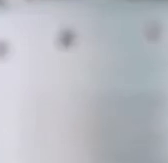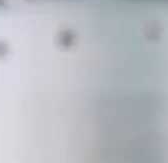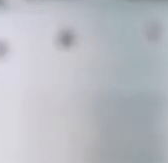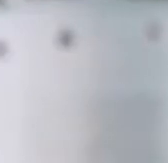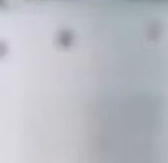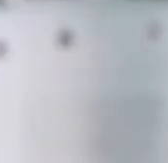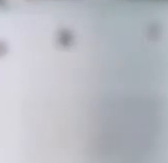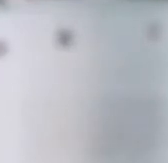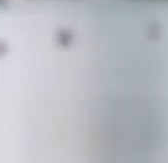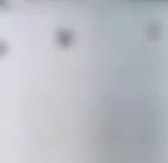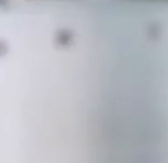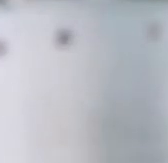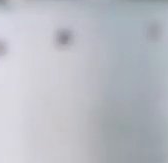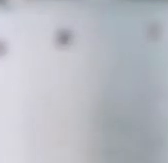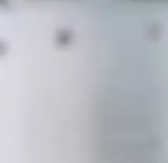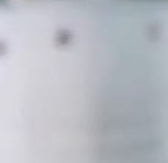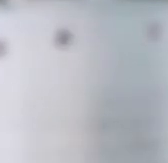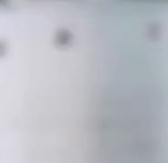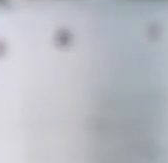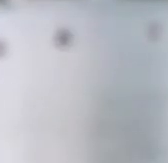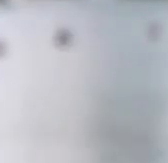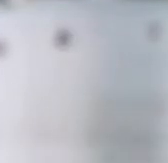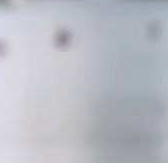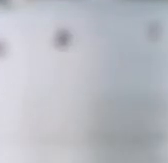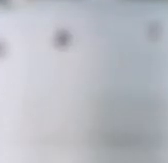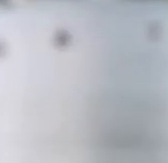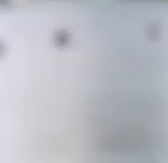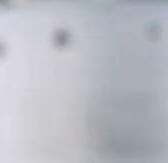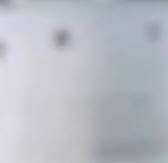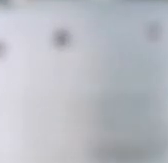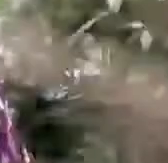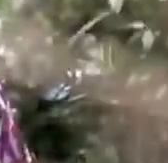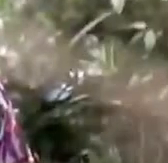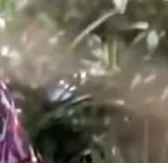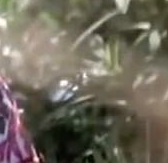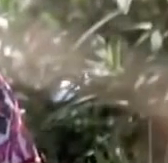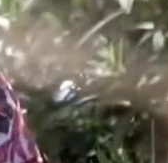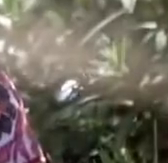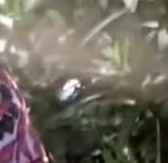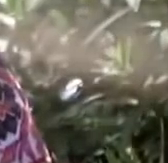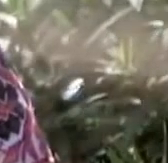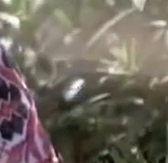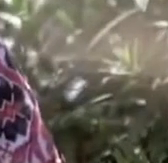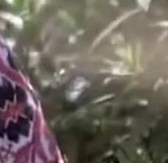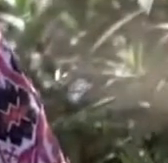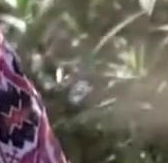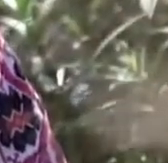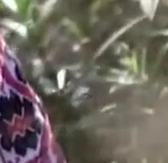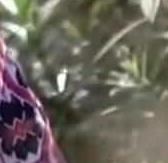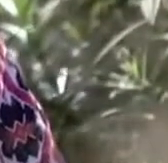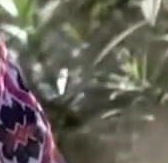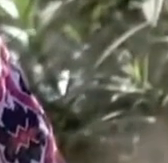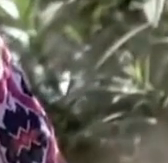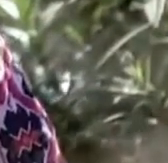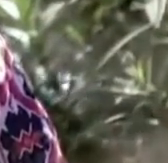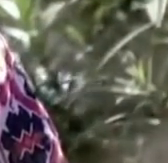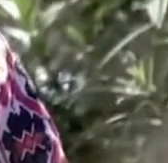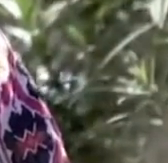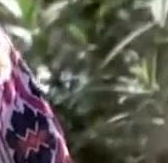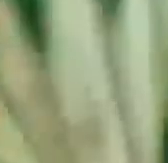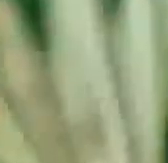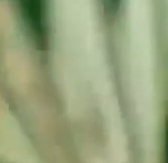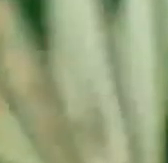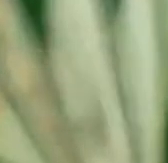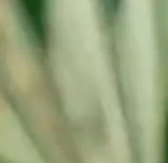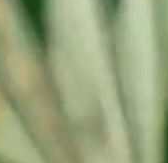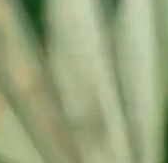Partido Verde, con el reto de evolucionar e incluir las voces de todas y todos. Lucharemos por las causas que hoy exigen nuestra atención y